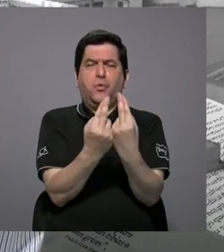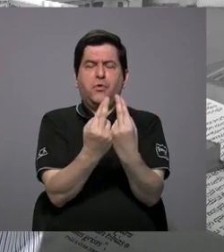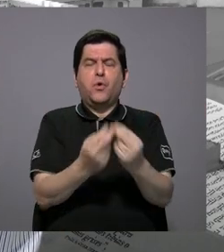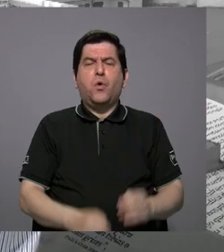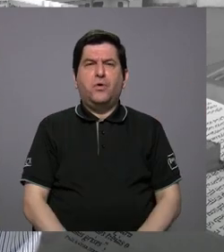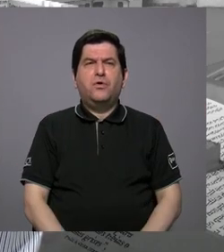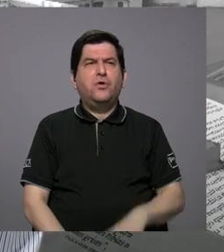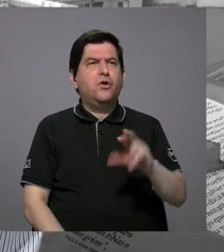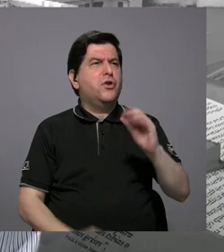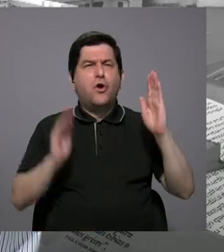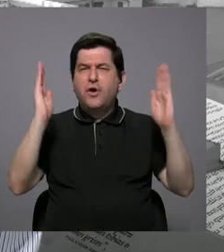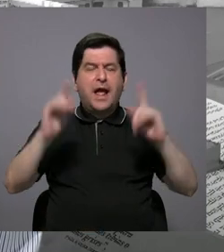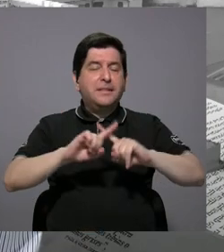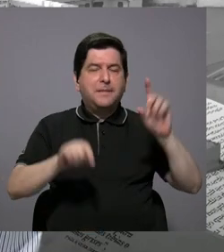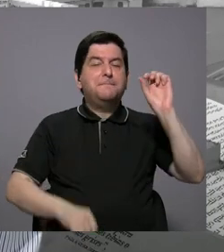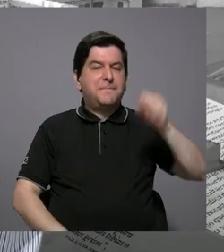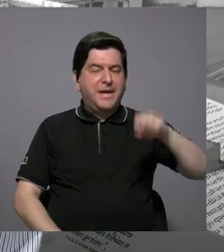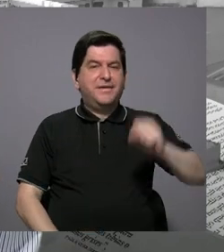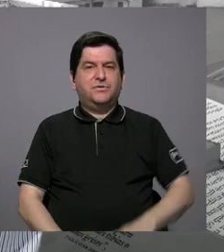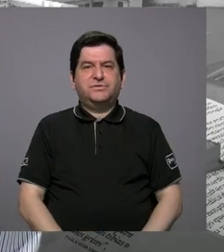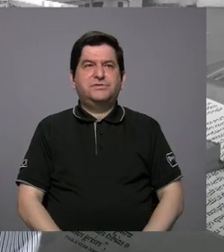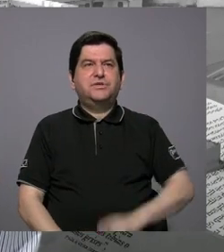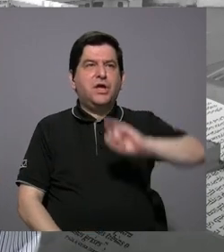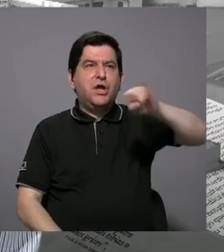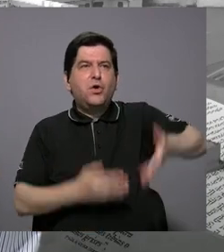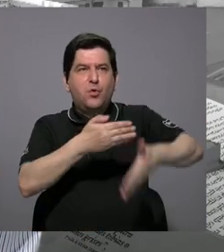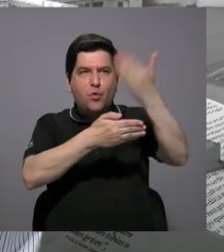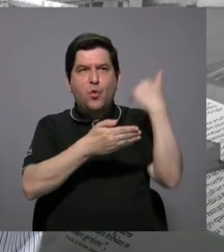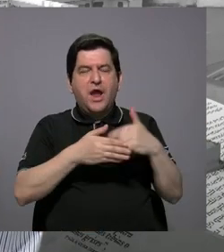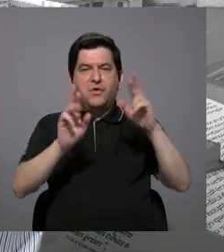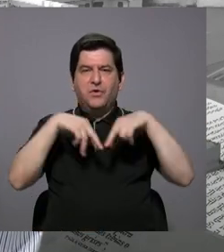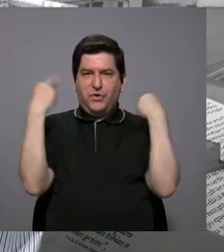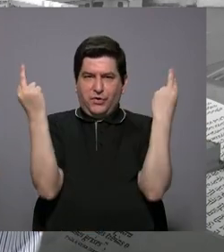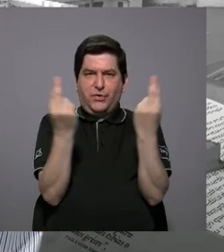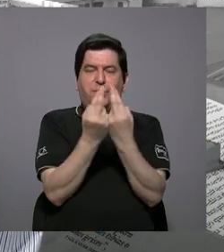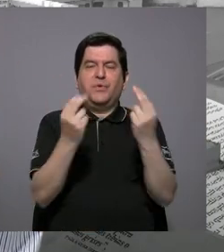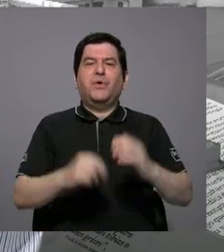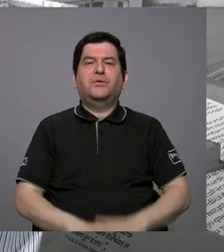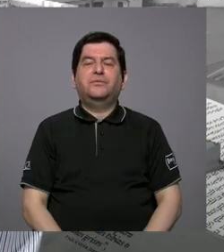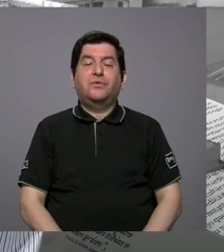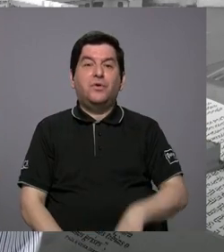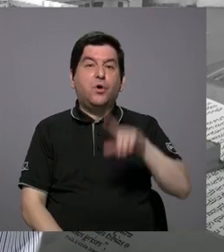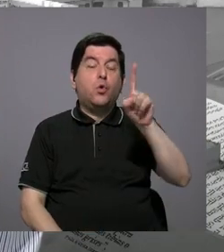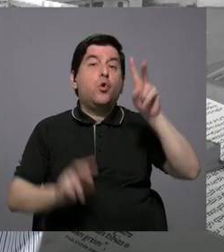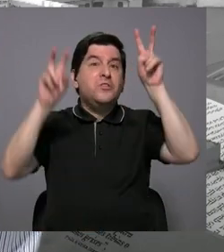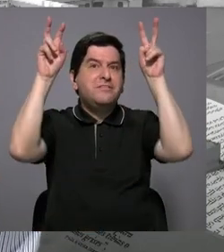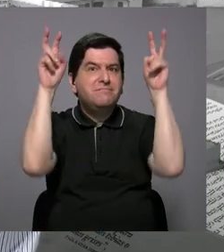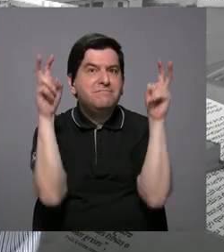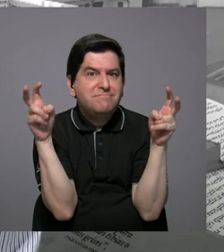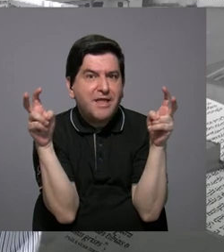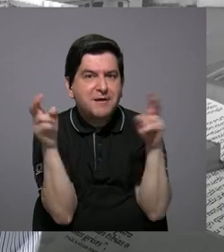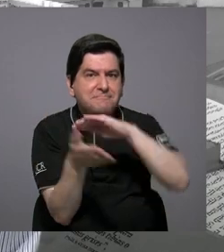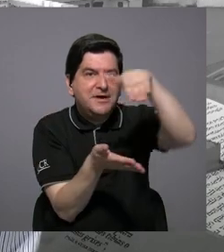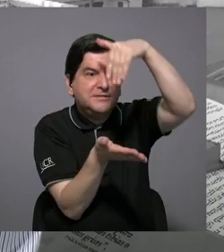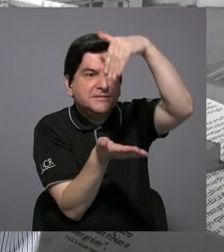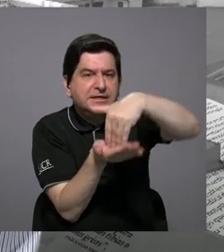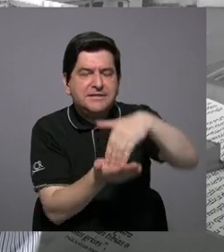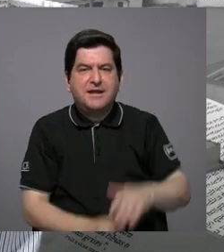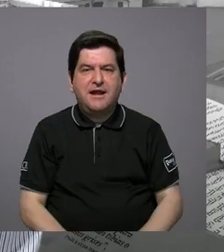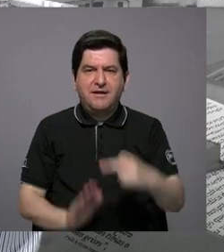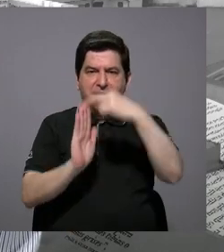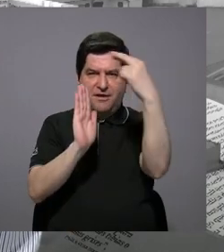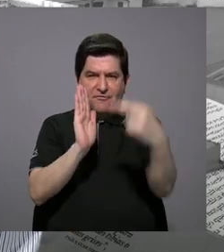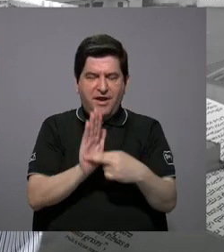una gran reunión, pero una reunión el jueves pasado en donde uno de los temas, o el tema central era el